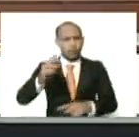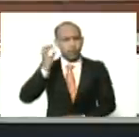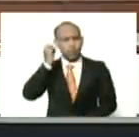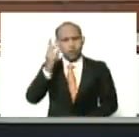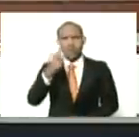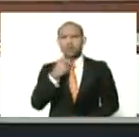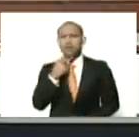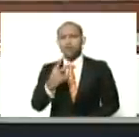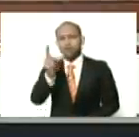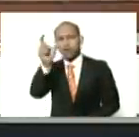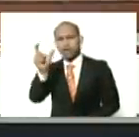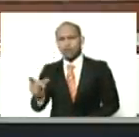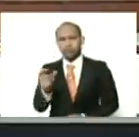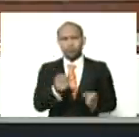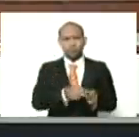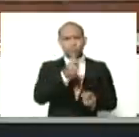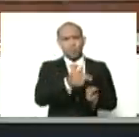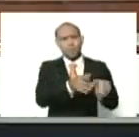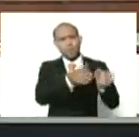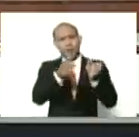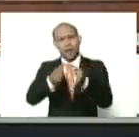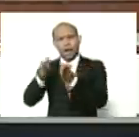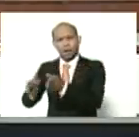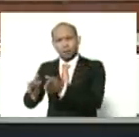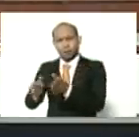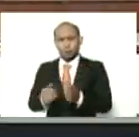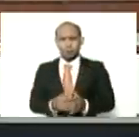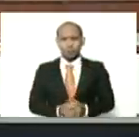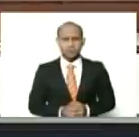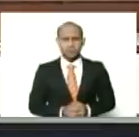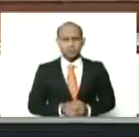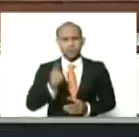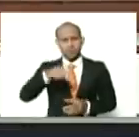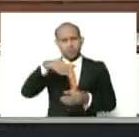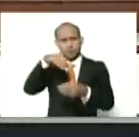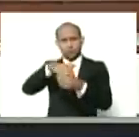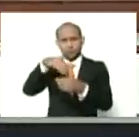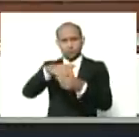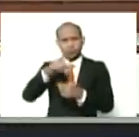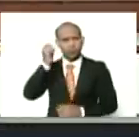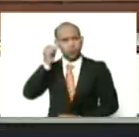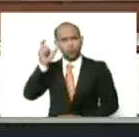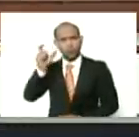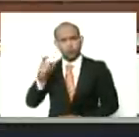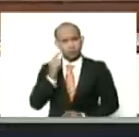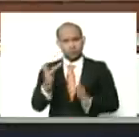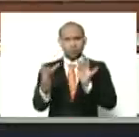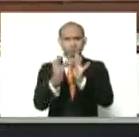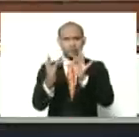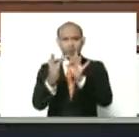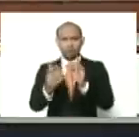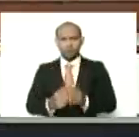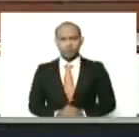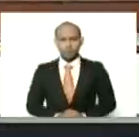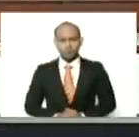vocera del plan conuquero Cumbe de Virongo, Eglé Gómez, adelante Virongo.